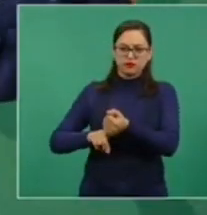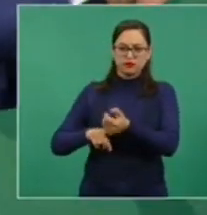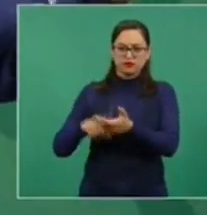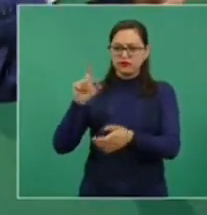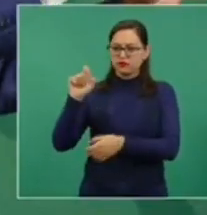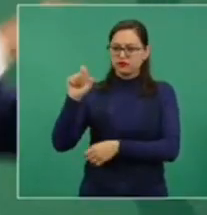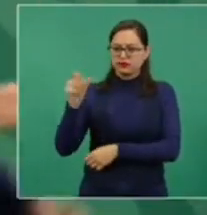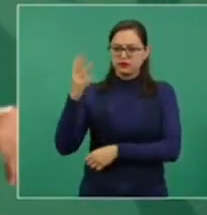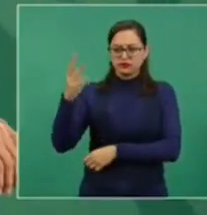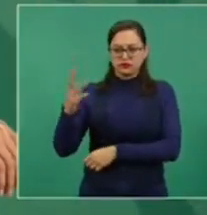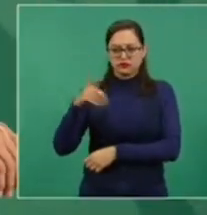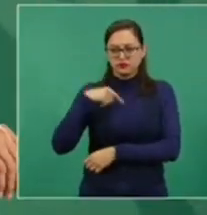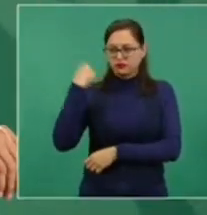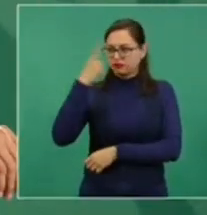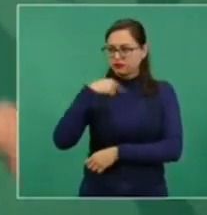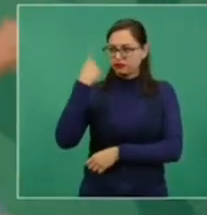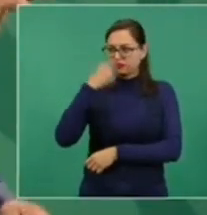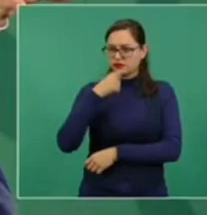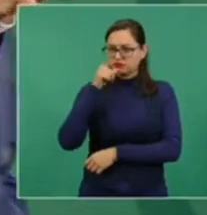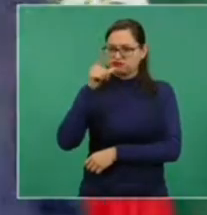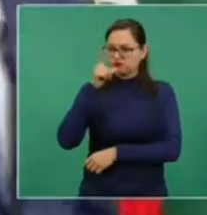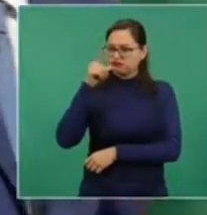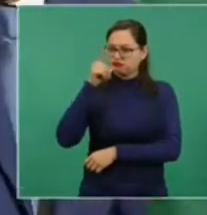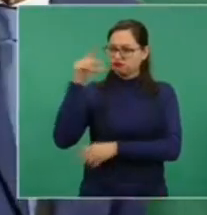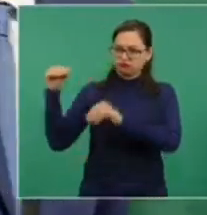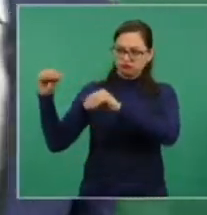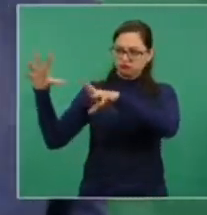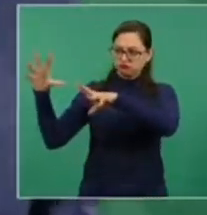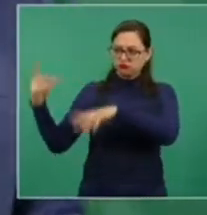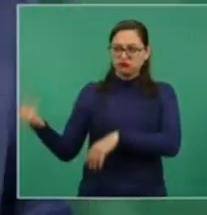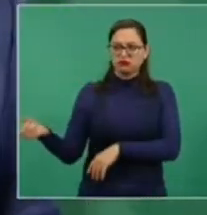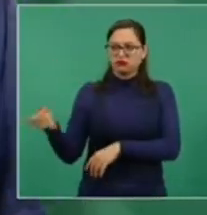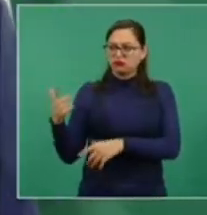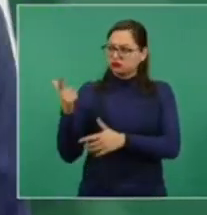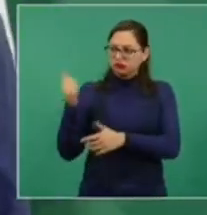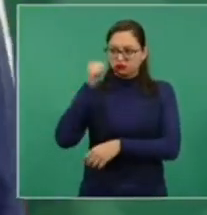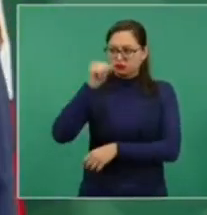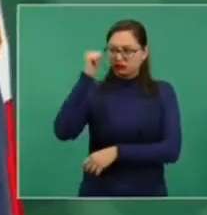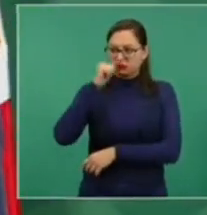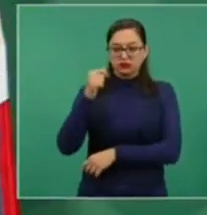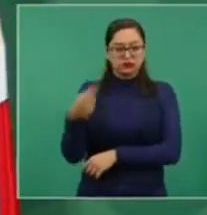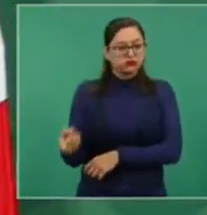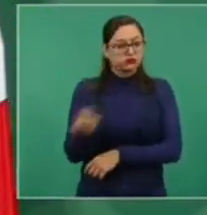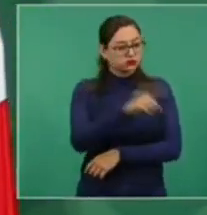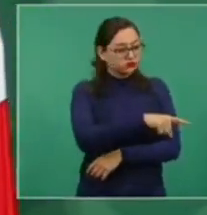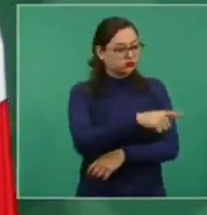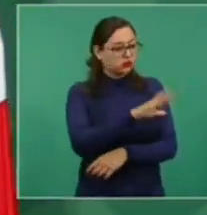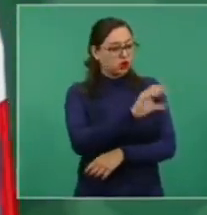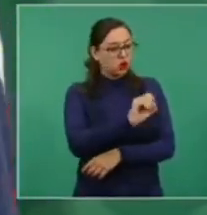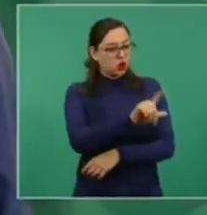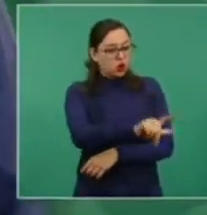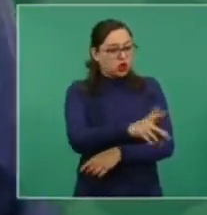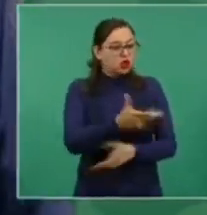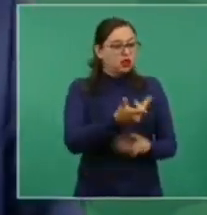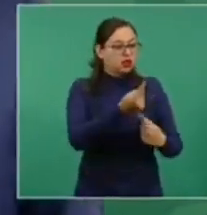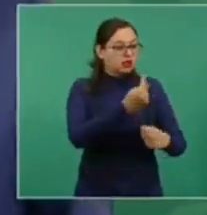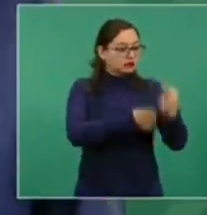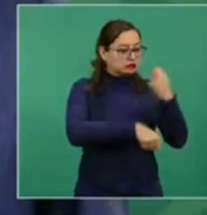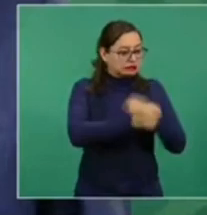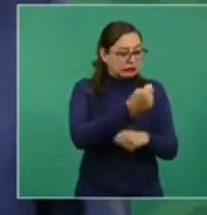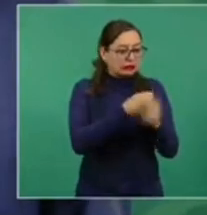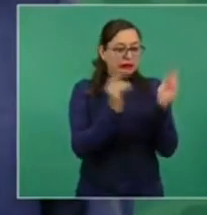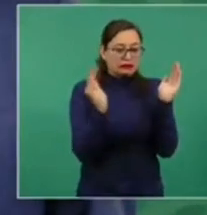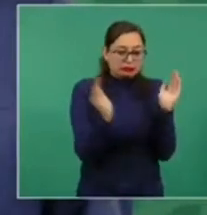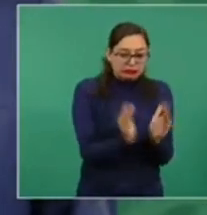como si fuese de día. Y la tienda de abarrotes, el señor, la señora o la señora,